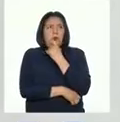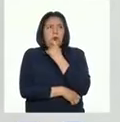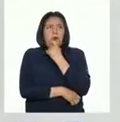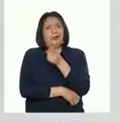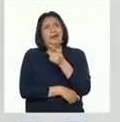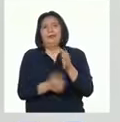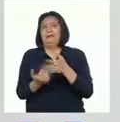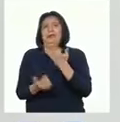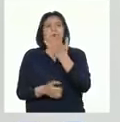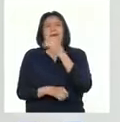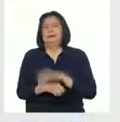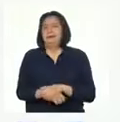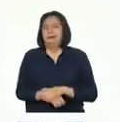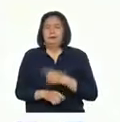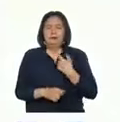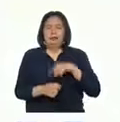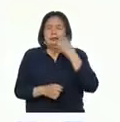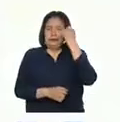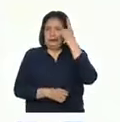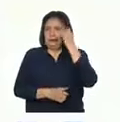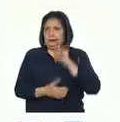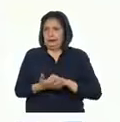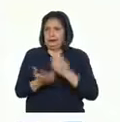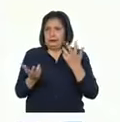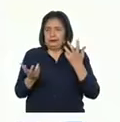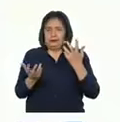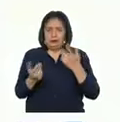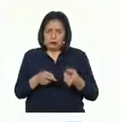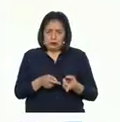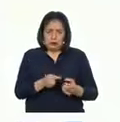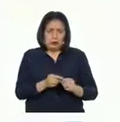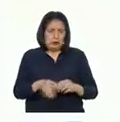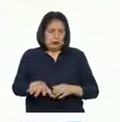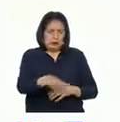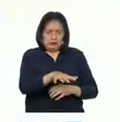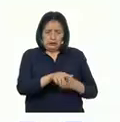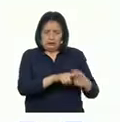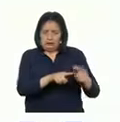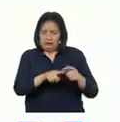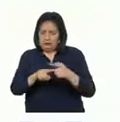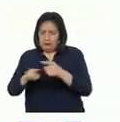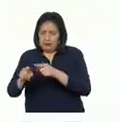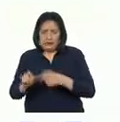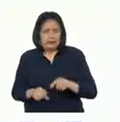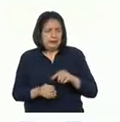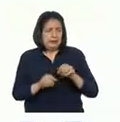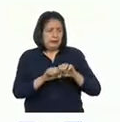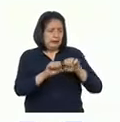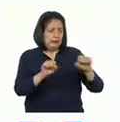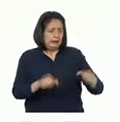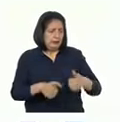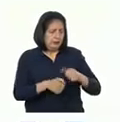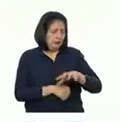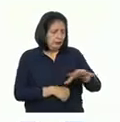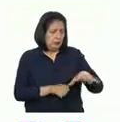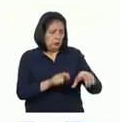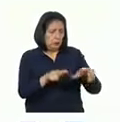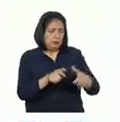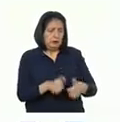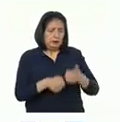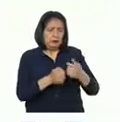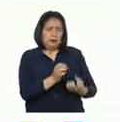Eso es fácil. Para comprender la relación entre la diversidad de los ecosistemas con las plantas,